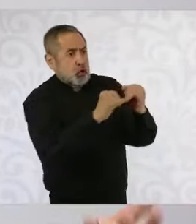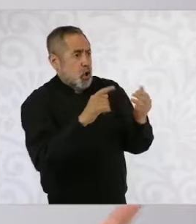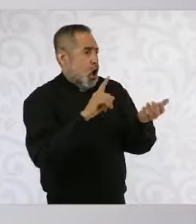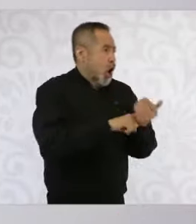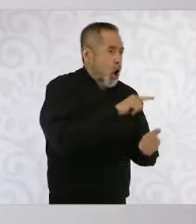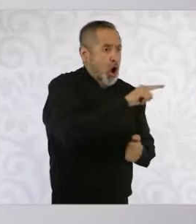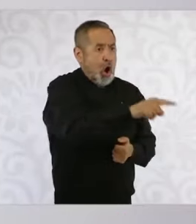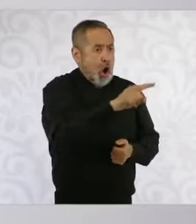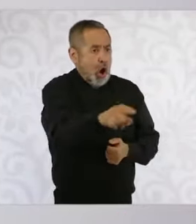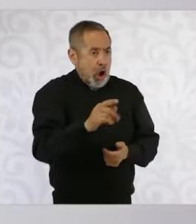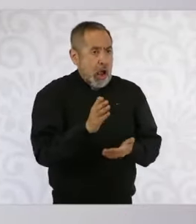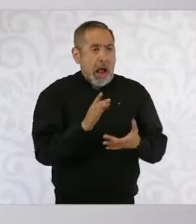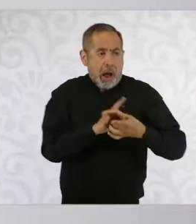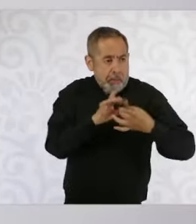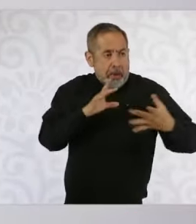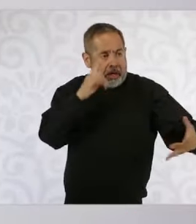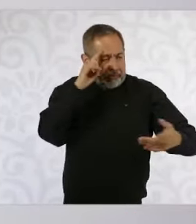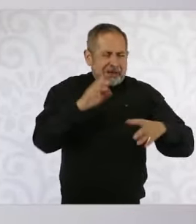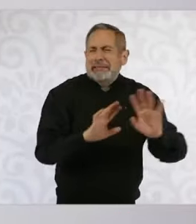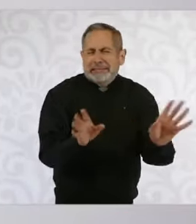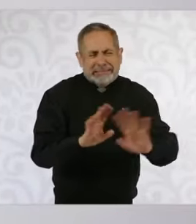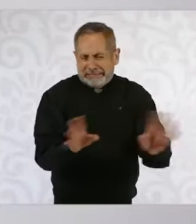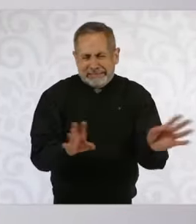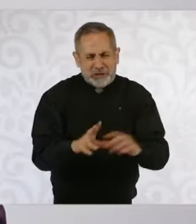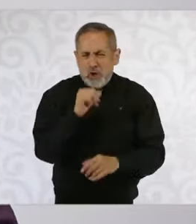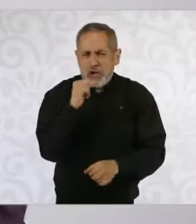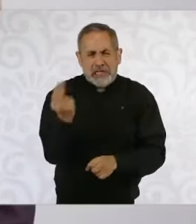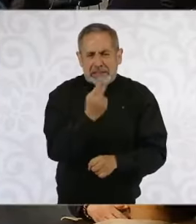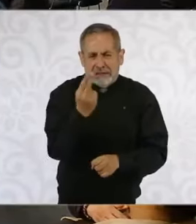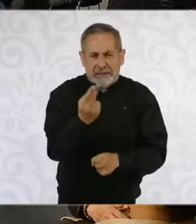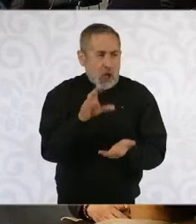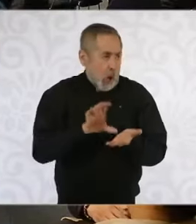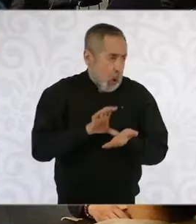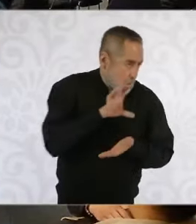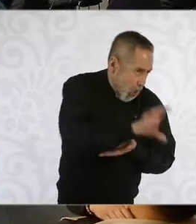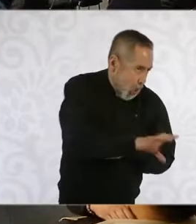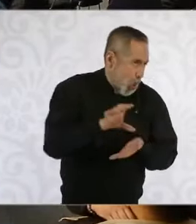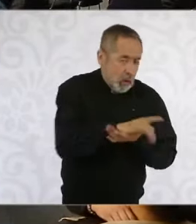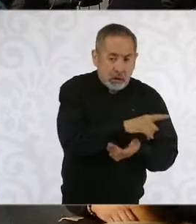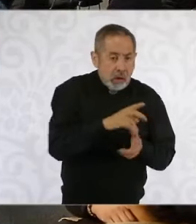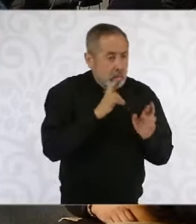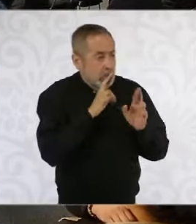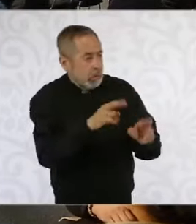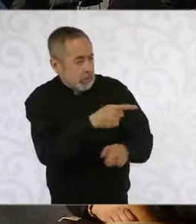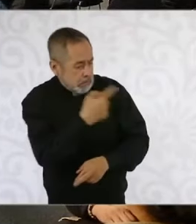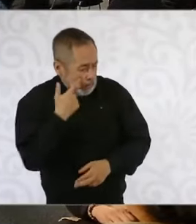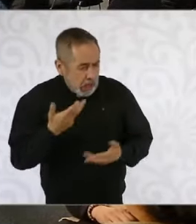autónomos que tienen estos resultados.